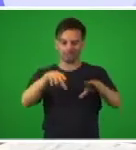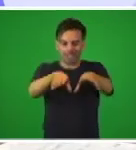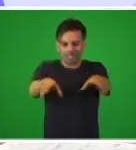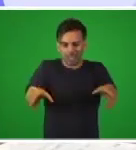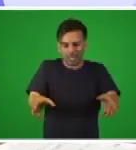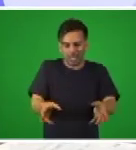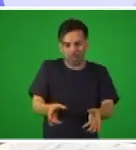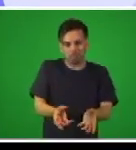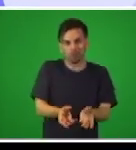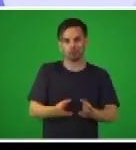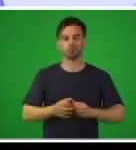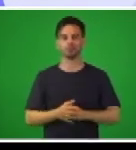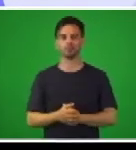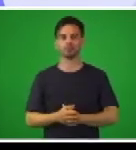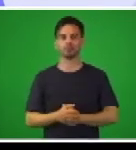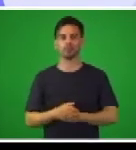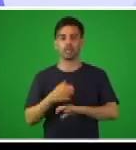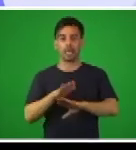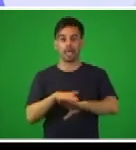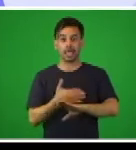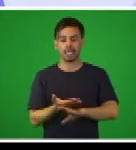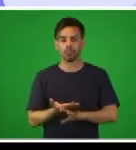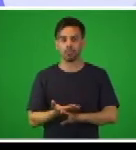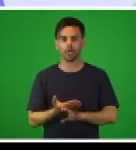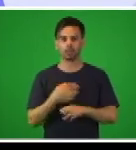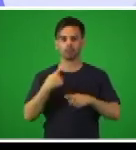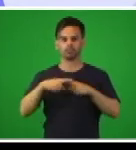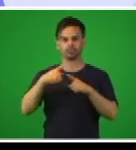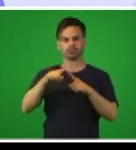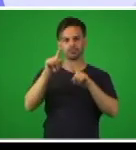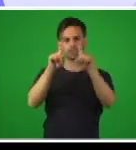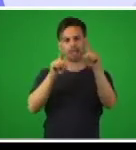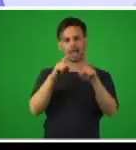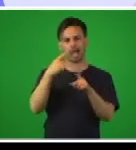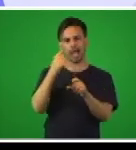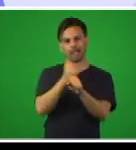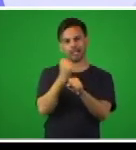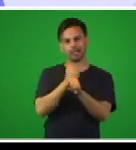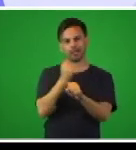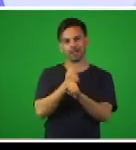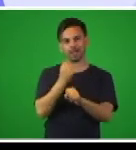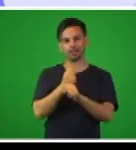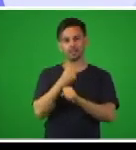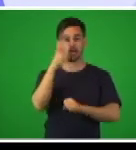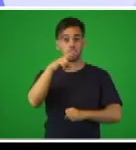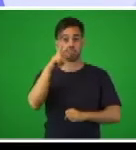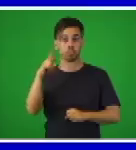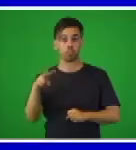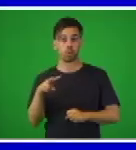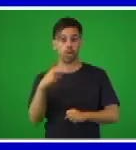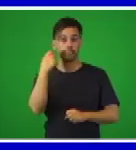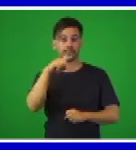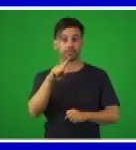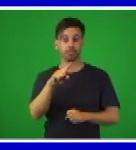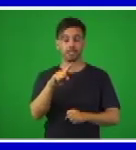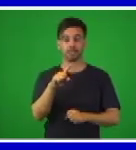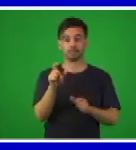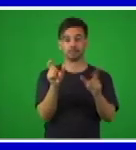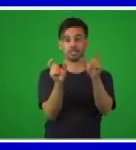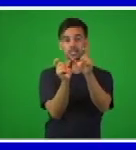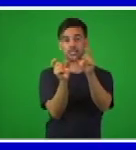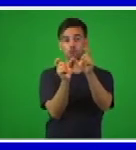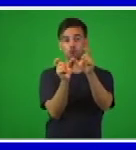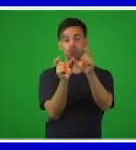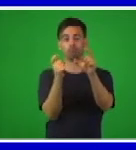que posteriormente puedan hacer diferentes actividades. Le estamos proponiendo que derivado de esta lectura pues ustedes pueden